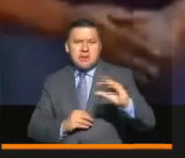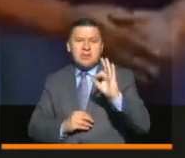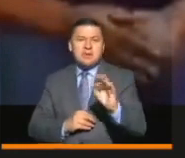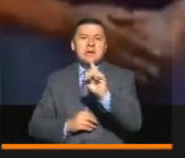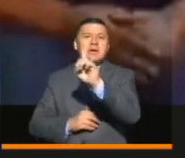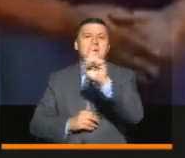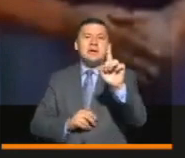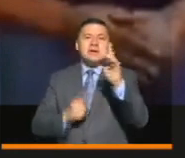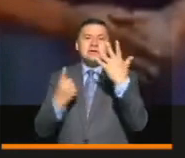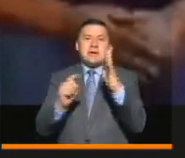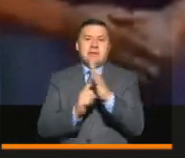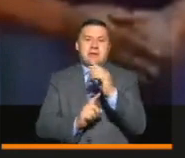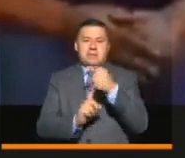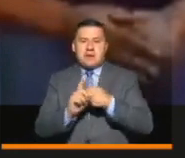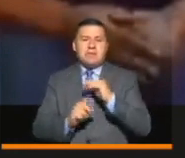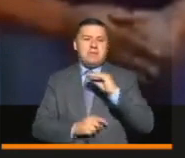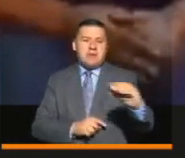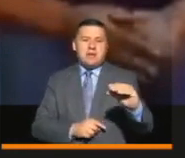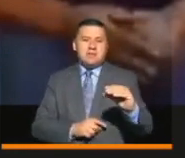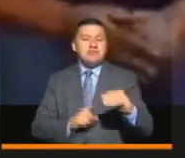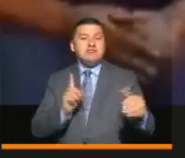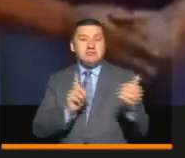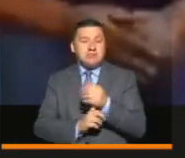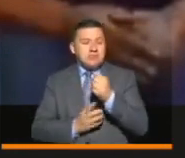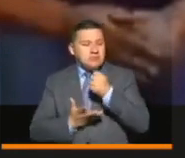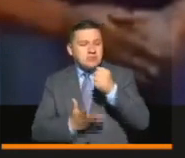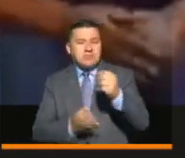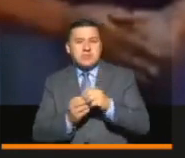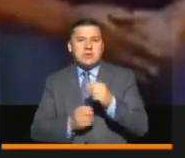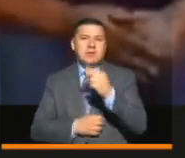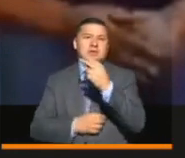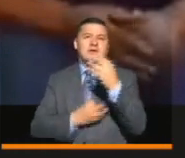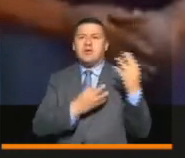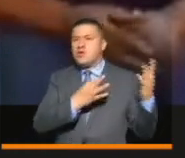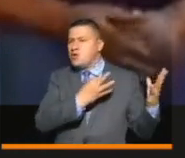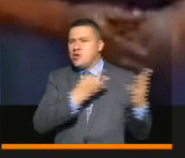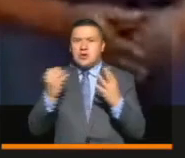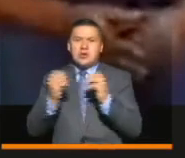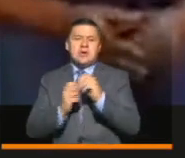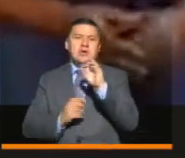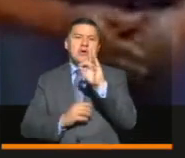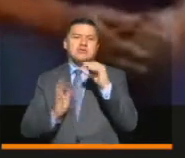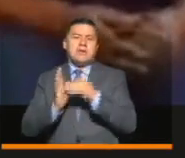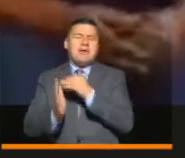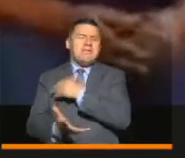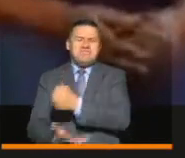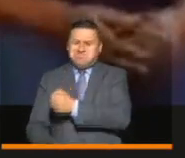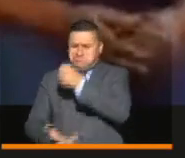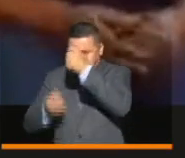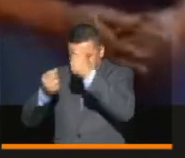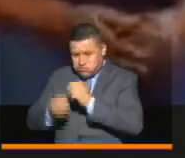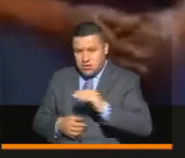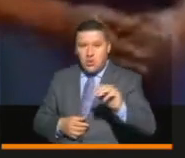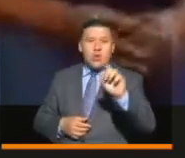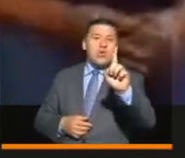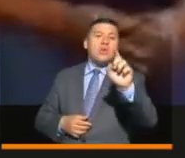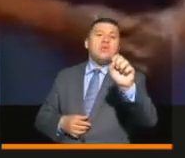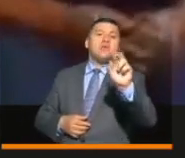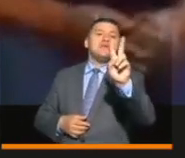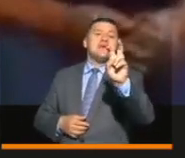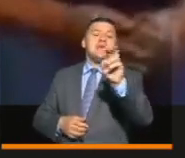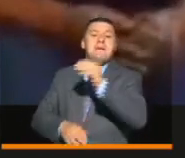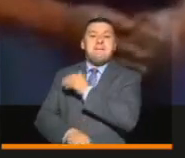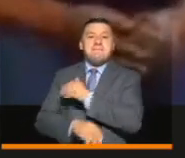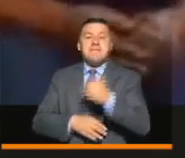160 mil pesos, alcanzando una inversión de 838 mil millones de pesos para 1.7 millones